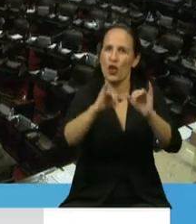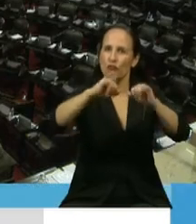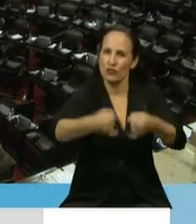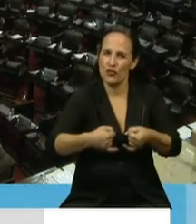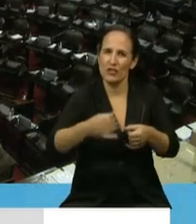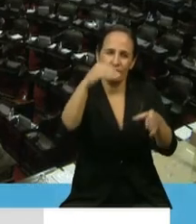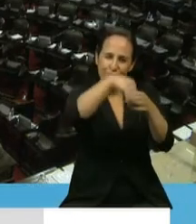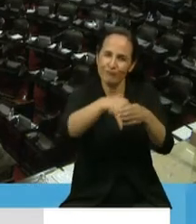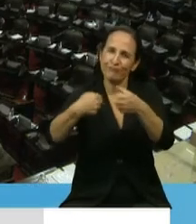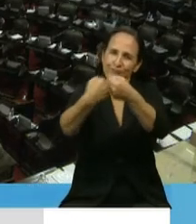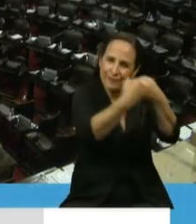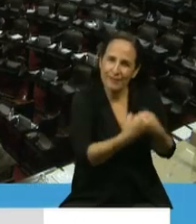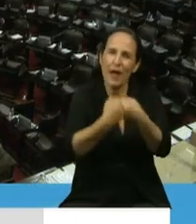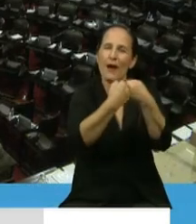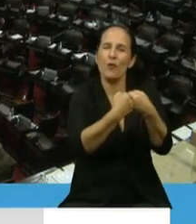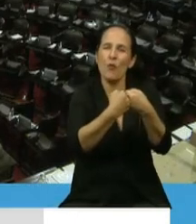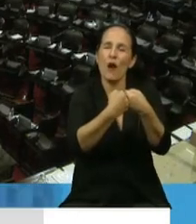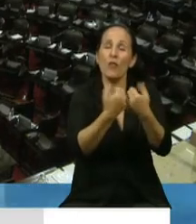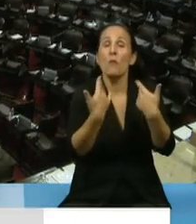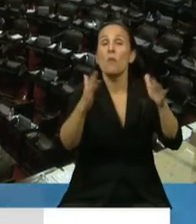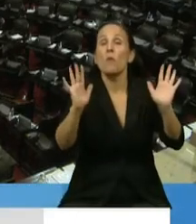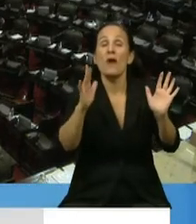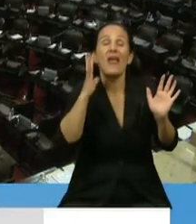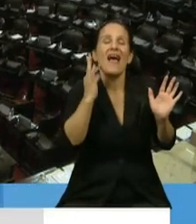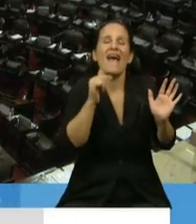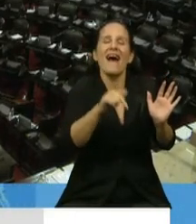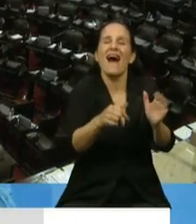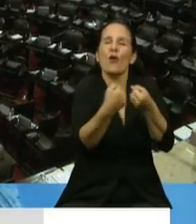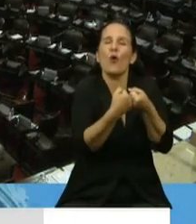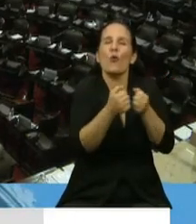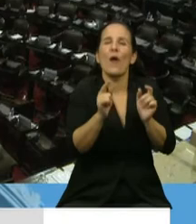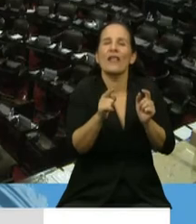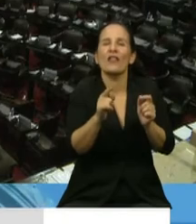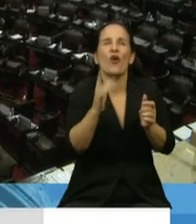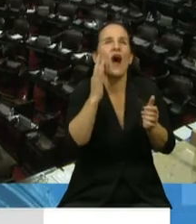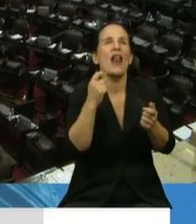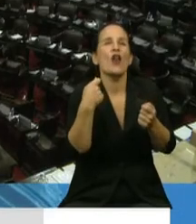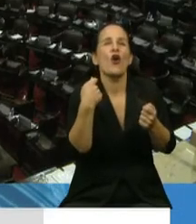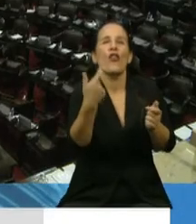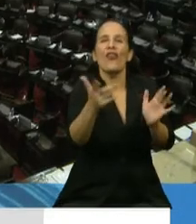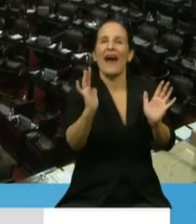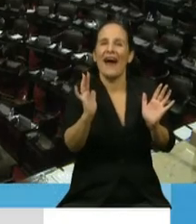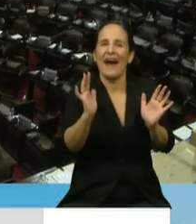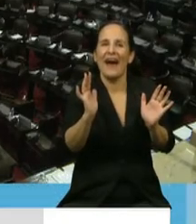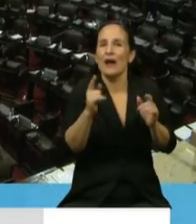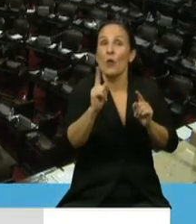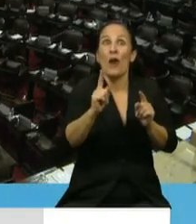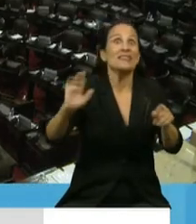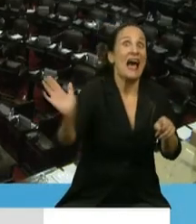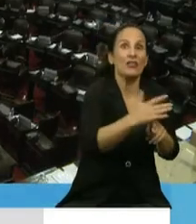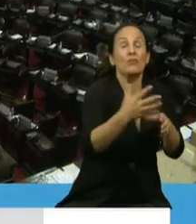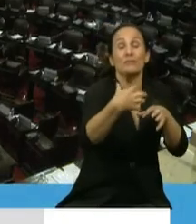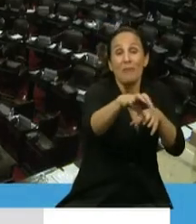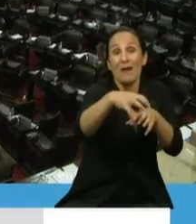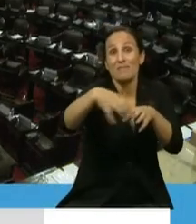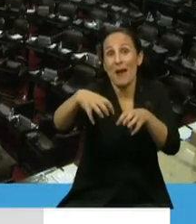aunque sea, como en este caso, un pequeño gesto limitado a algunos sectores específicos de la